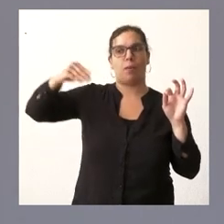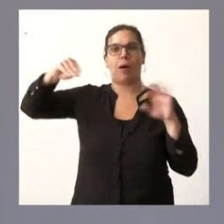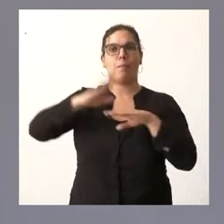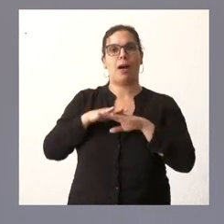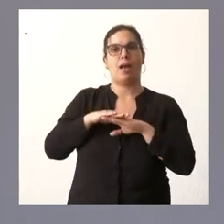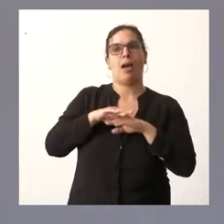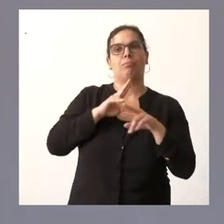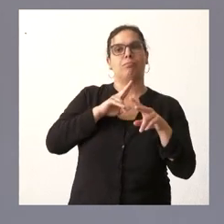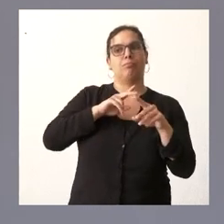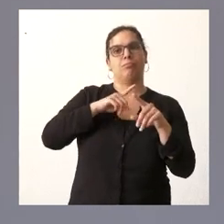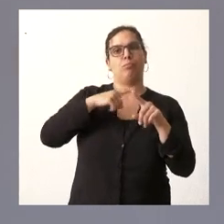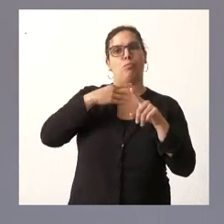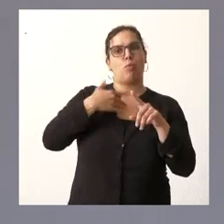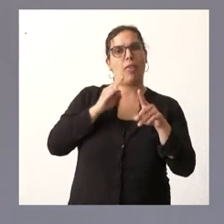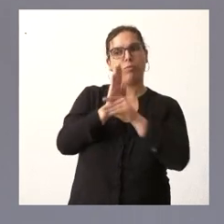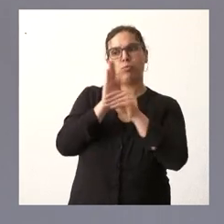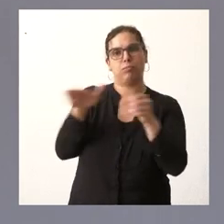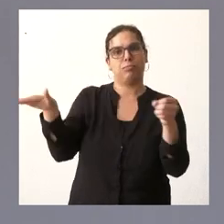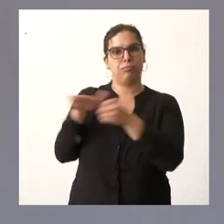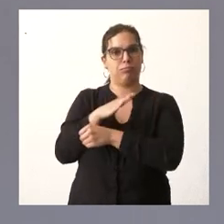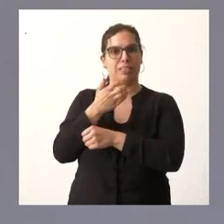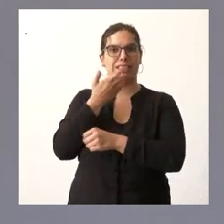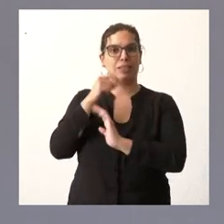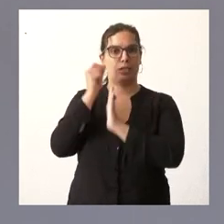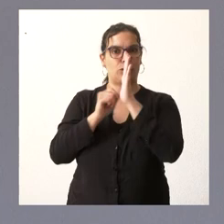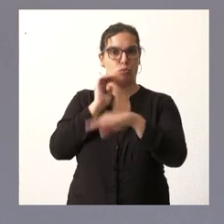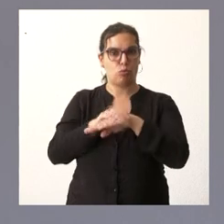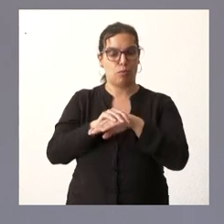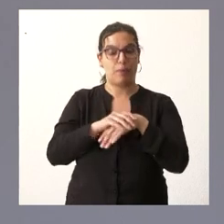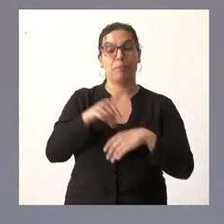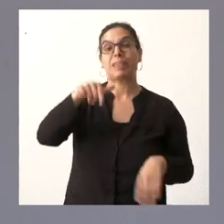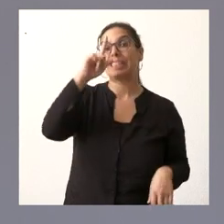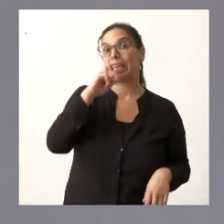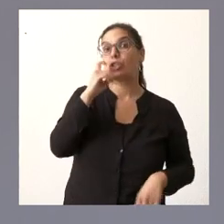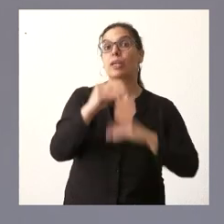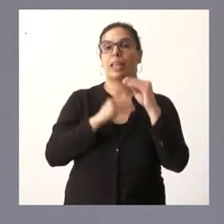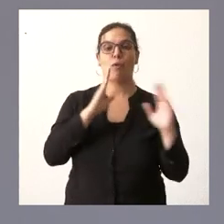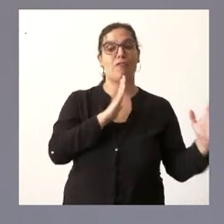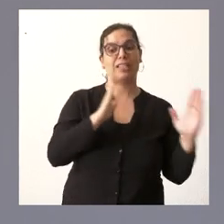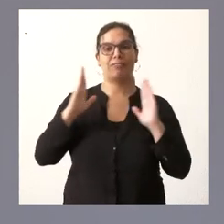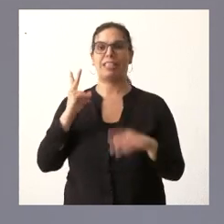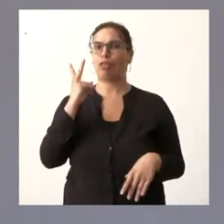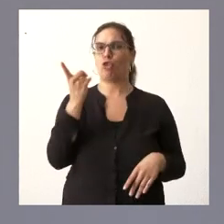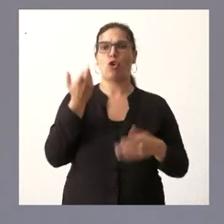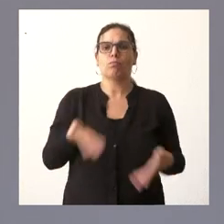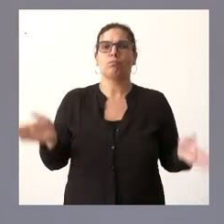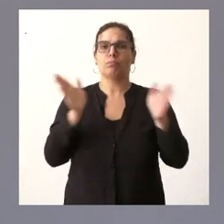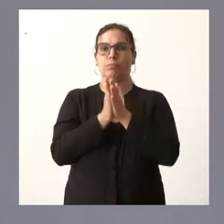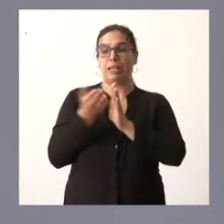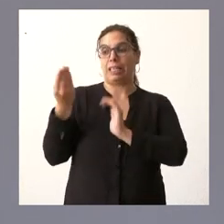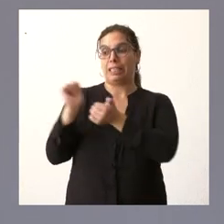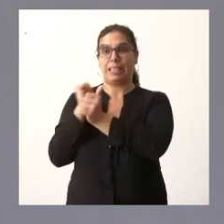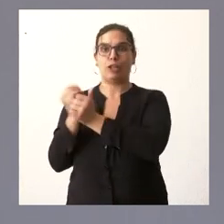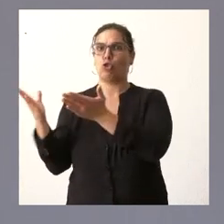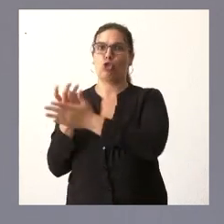el resto de las solicitudes que cumplían los requisitos lo que hemos hecho en esta ocasión es no hacer dos fases y por tanto añadir el crédito y resolver todas a la vez